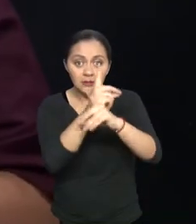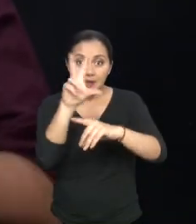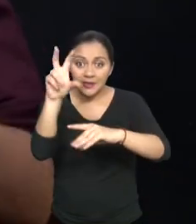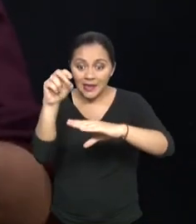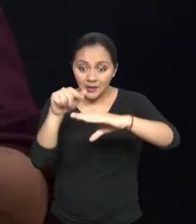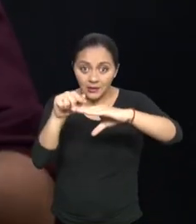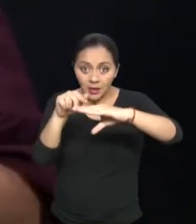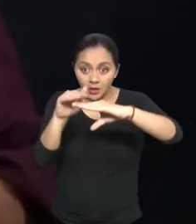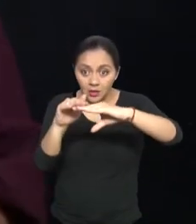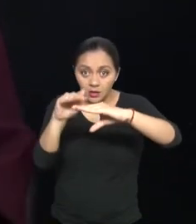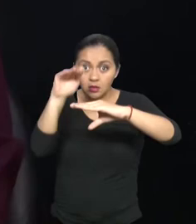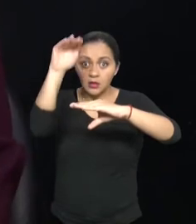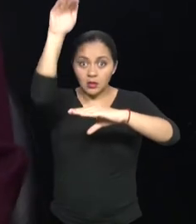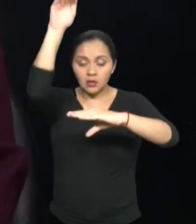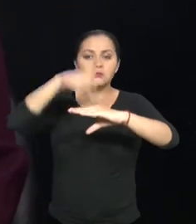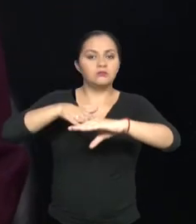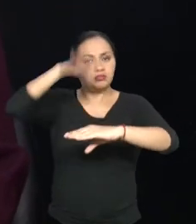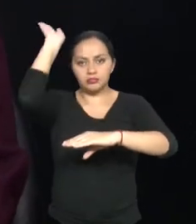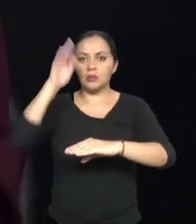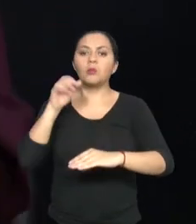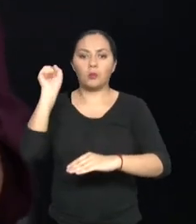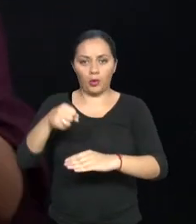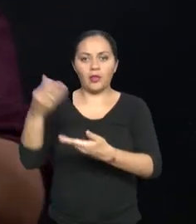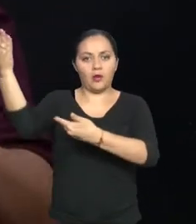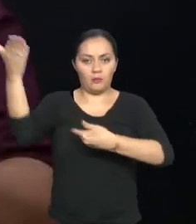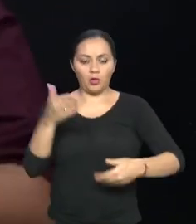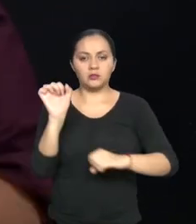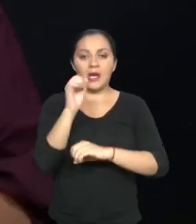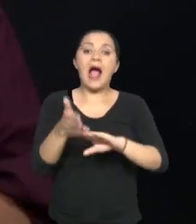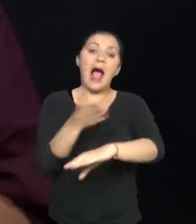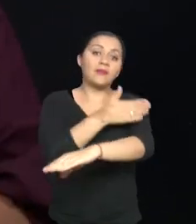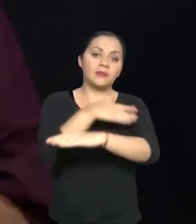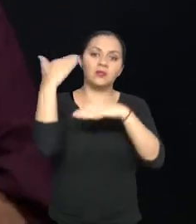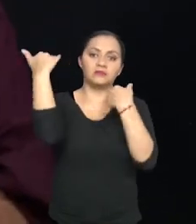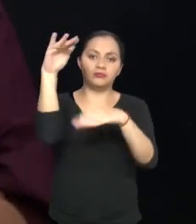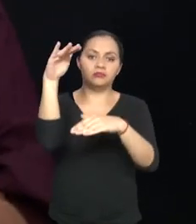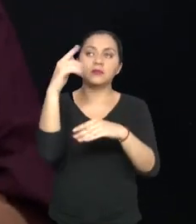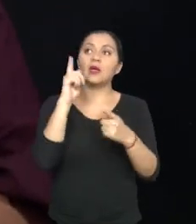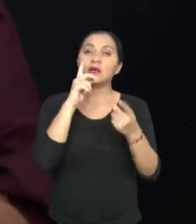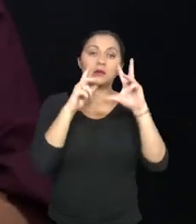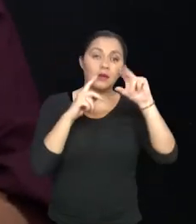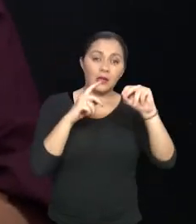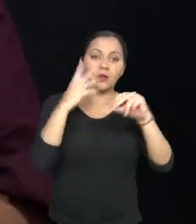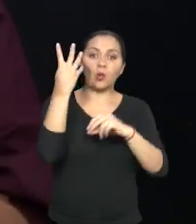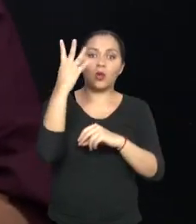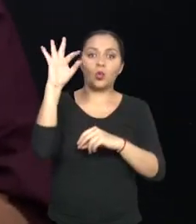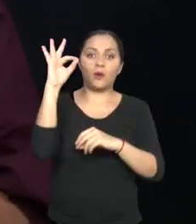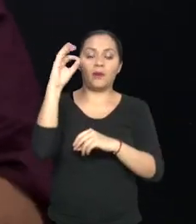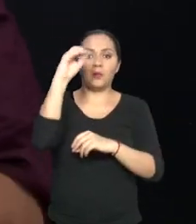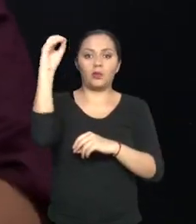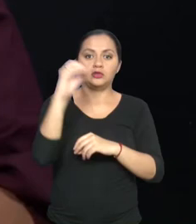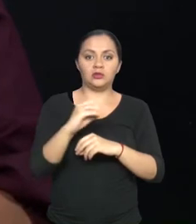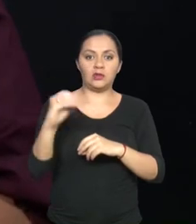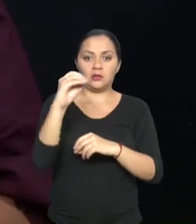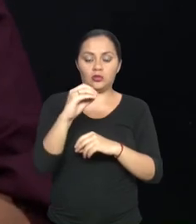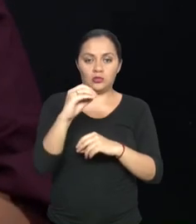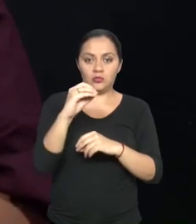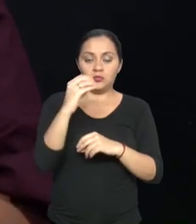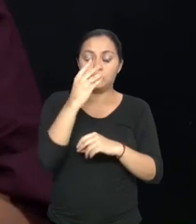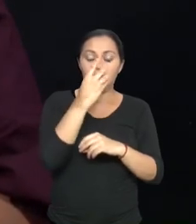% pueden ya aplicar para el trámite de importación de vehículos sin ninguna dificultad. Del 30 hasta el 49% tendrían el 60%.